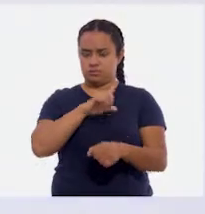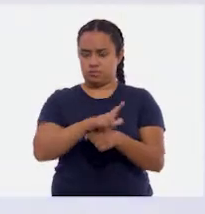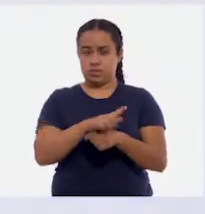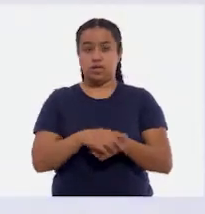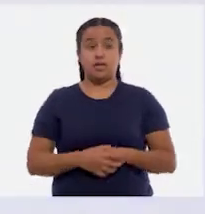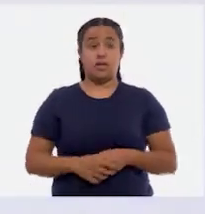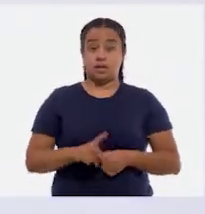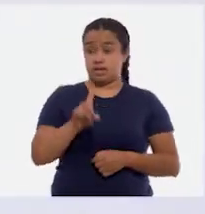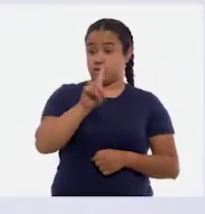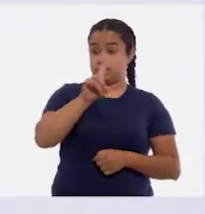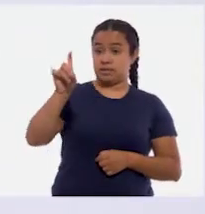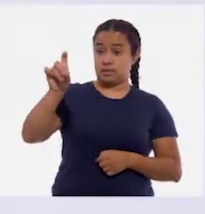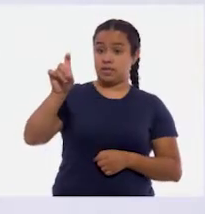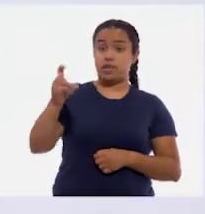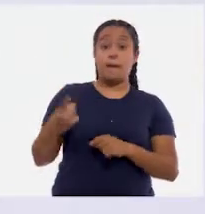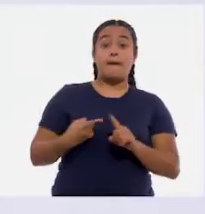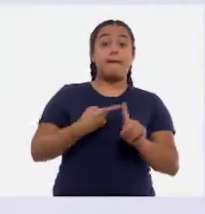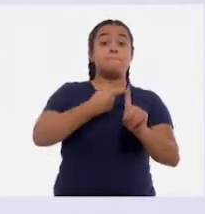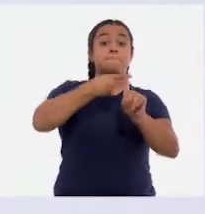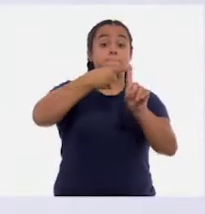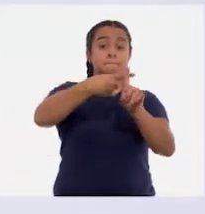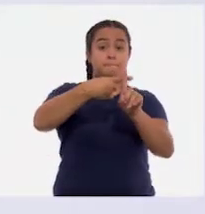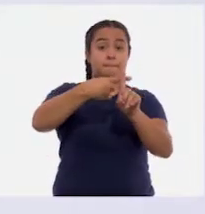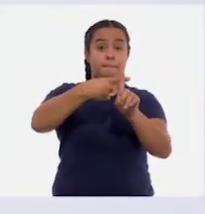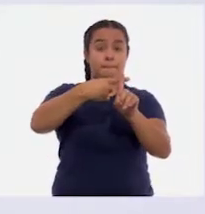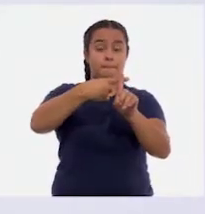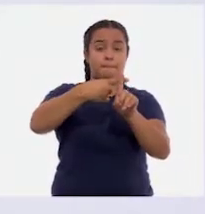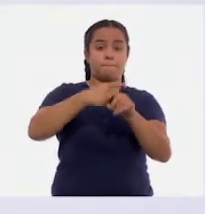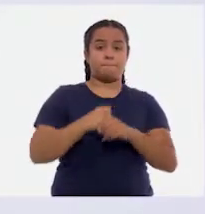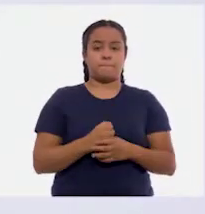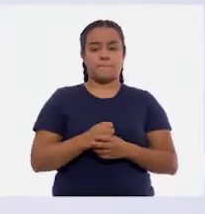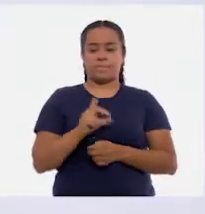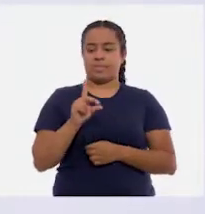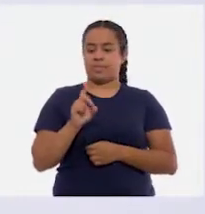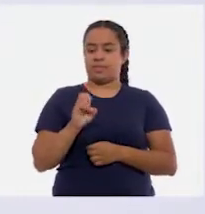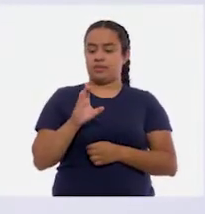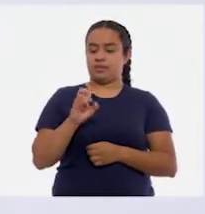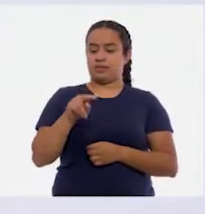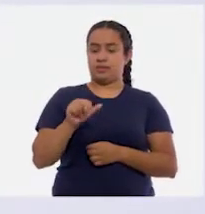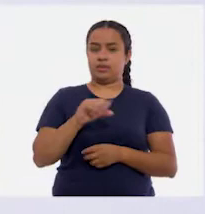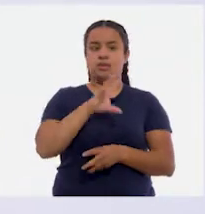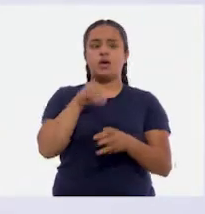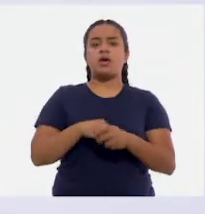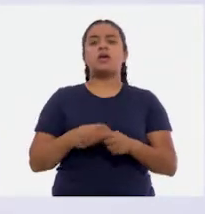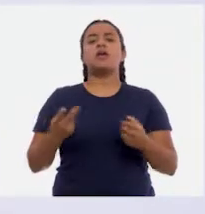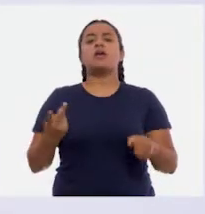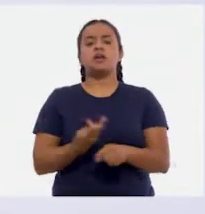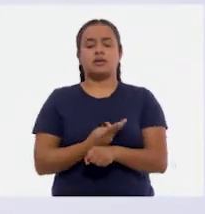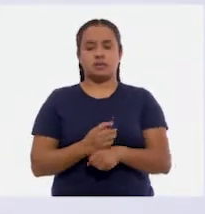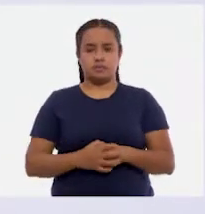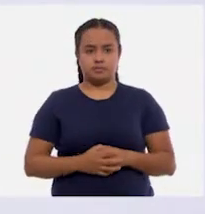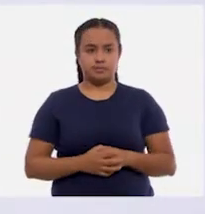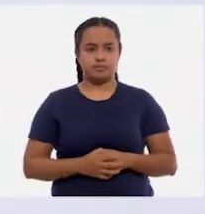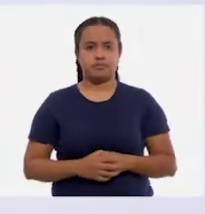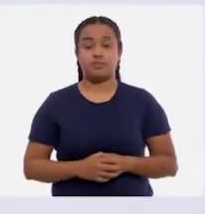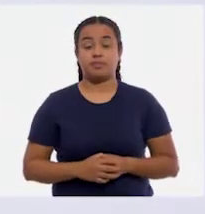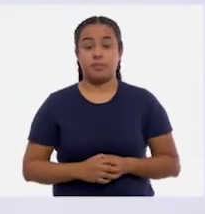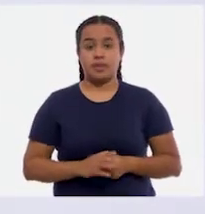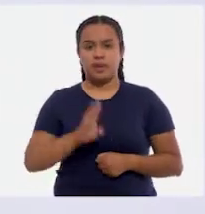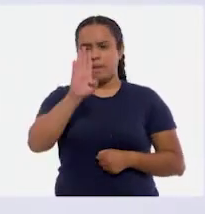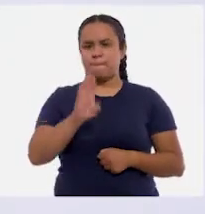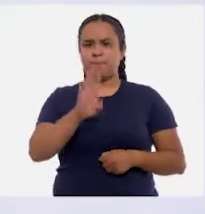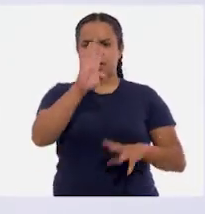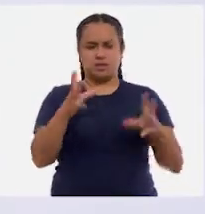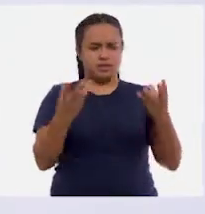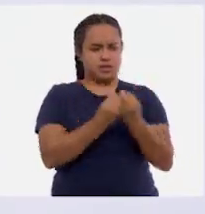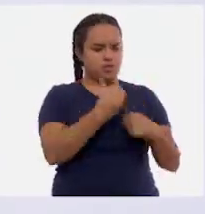tengo el cien y le sumo decenas completas, ¿qué pasa? Se lee como si estuviéramos